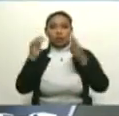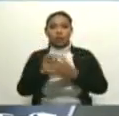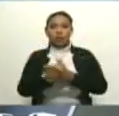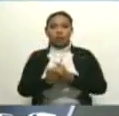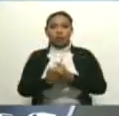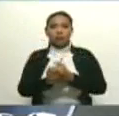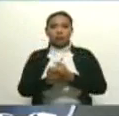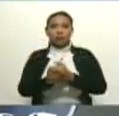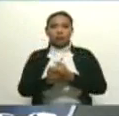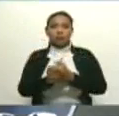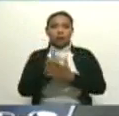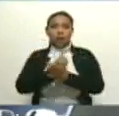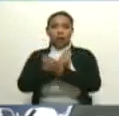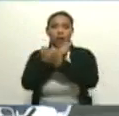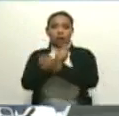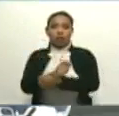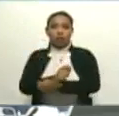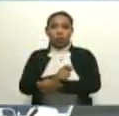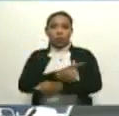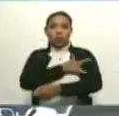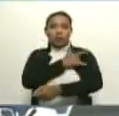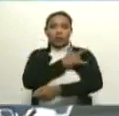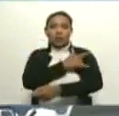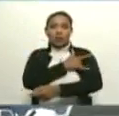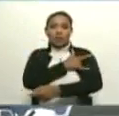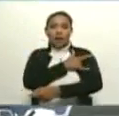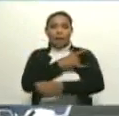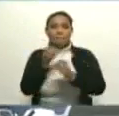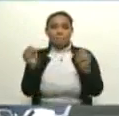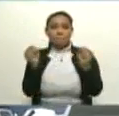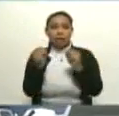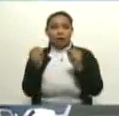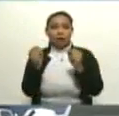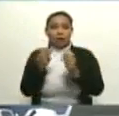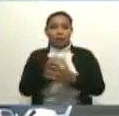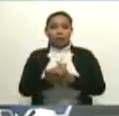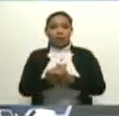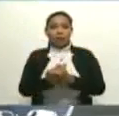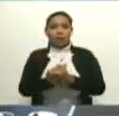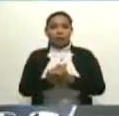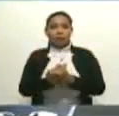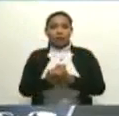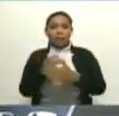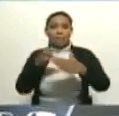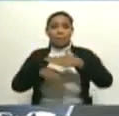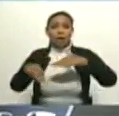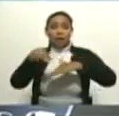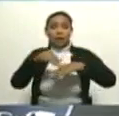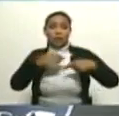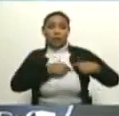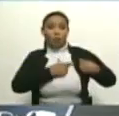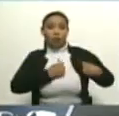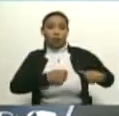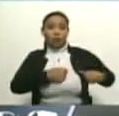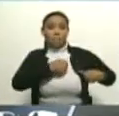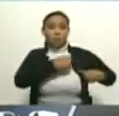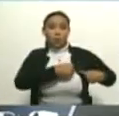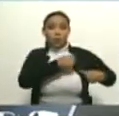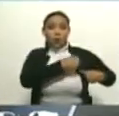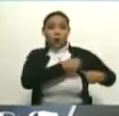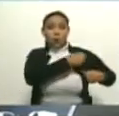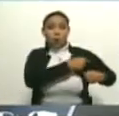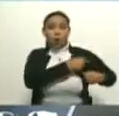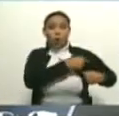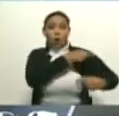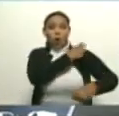Regresado de la Universidad de los Andes. Bueno, magíster en cardiología en el Hospital